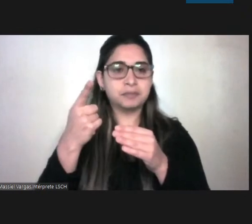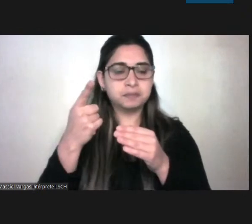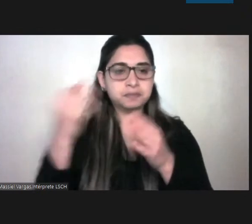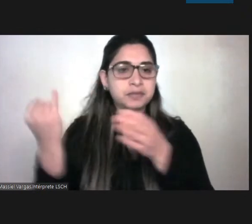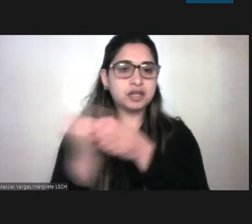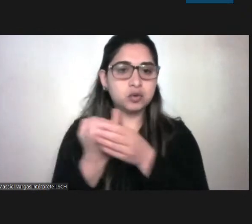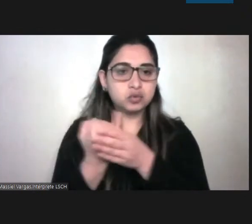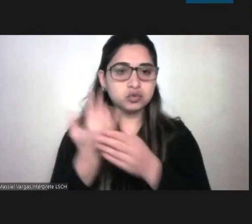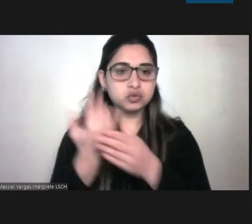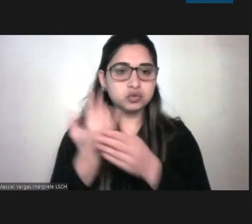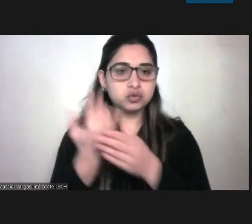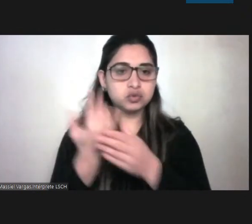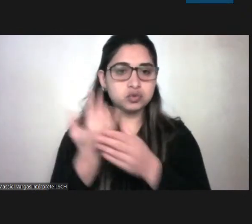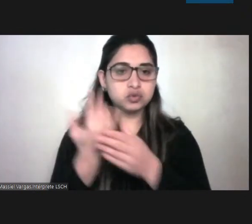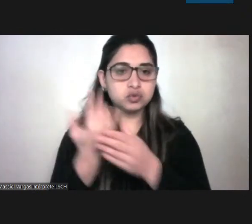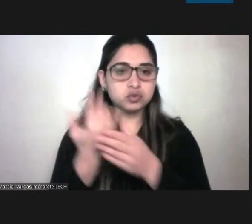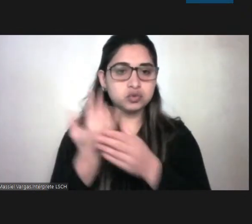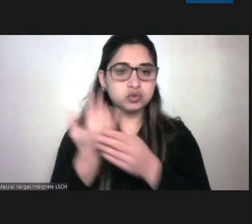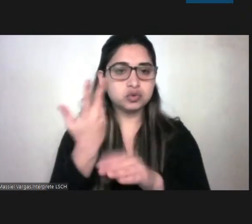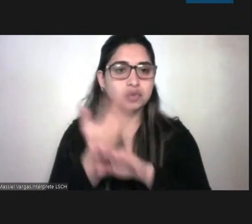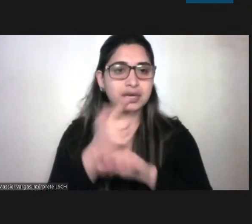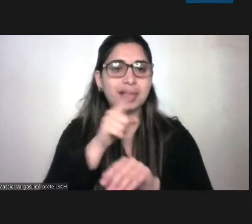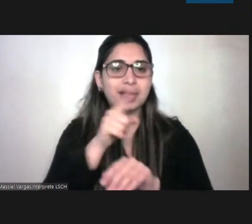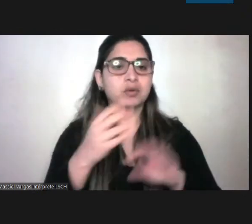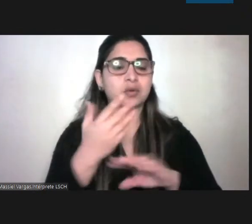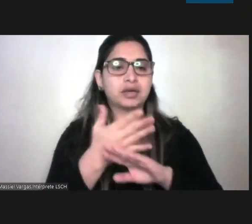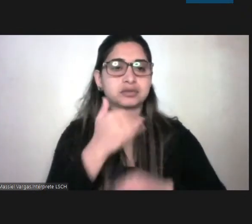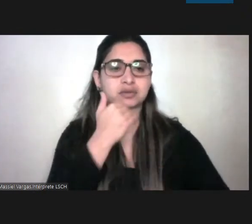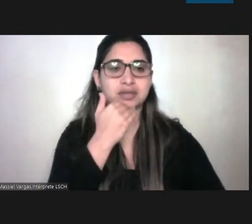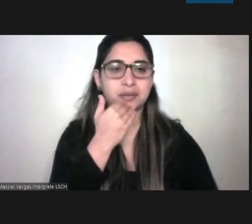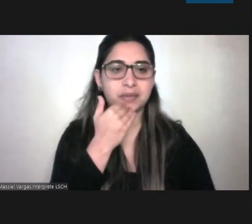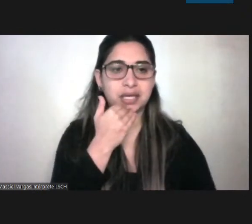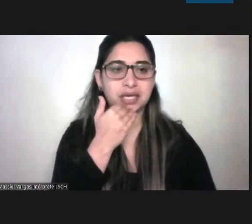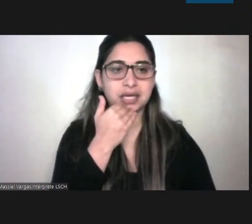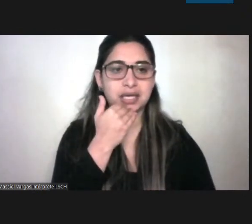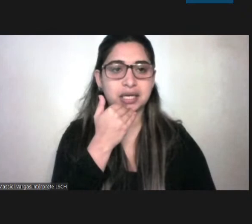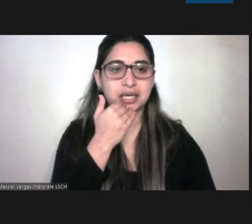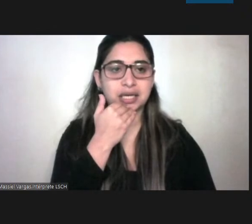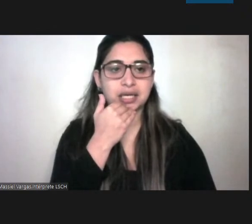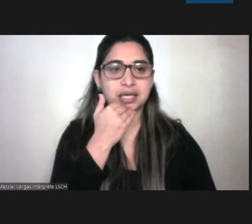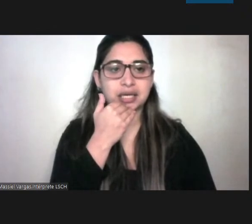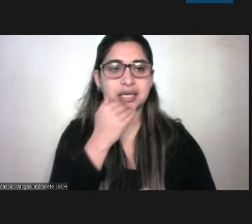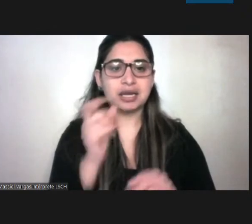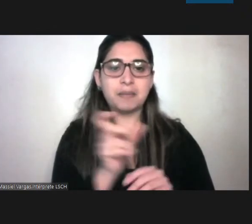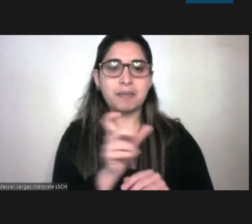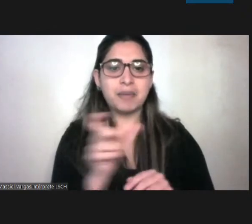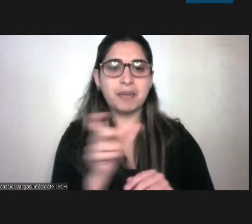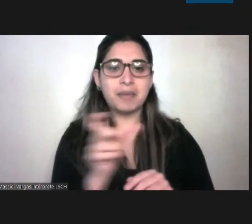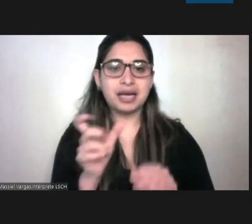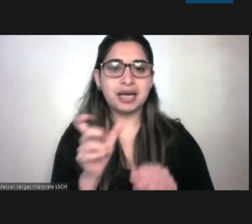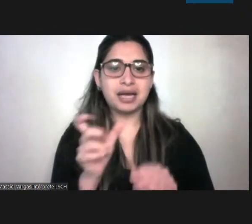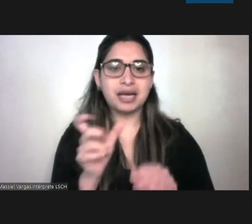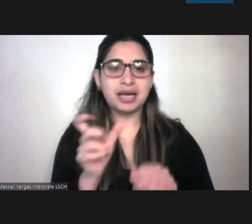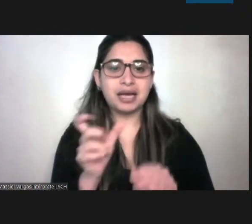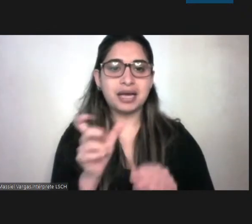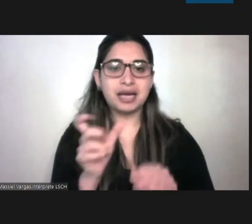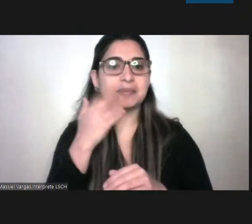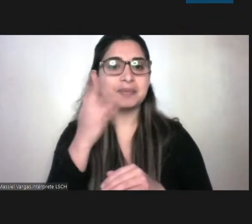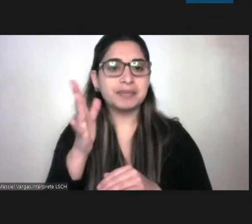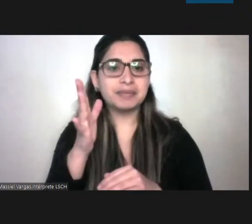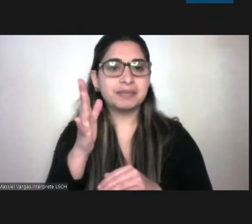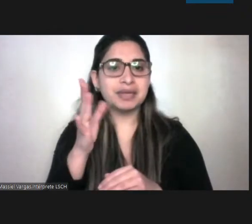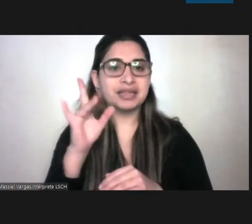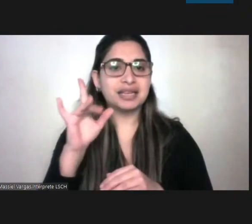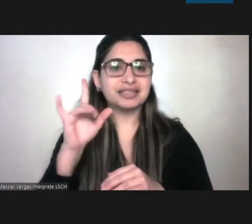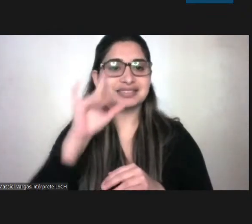esas áreas está la educación y por supuesto está el trabajo y la página de cenadis es bastante inclusiva valga la redundancia así que ahí también